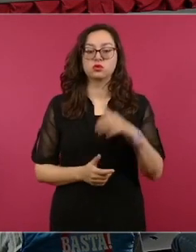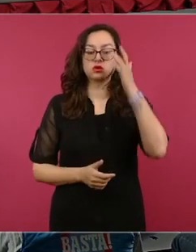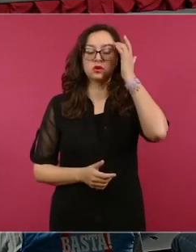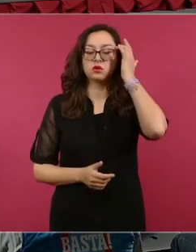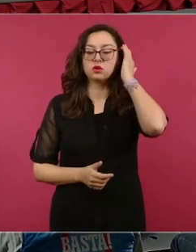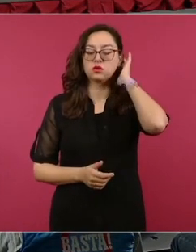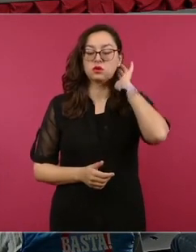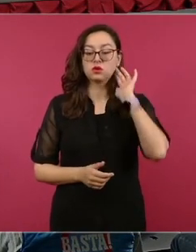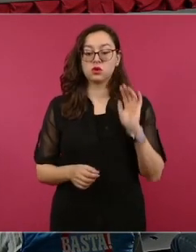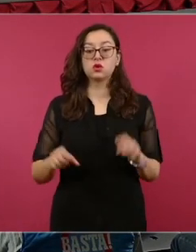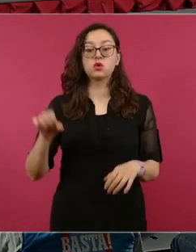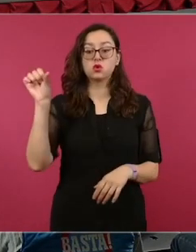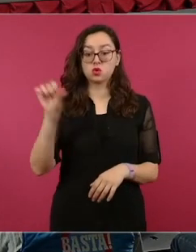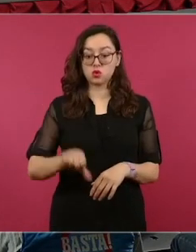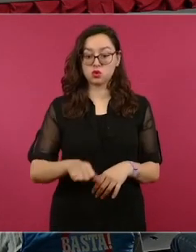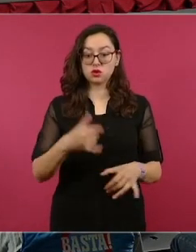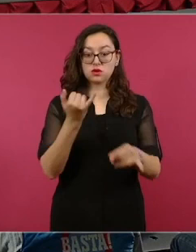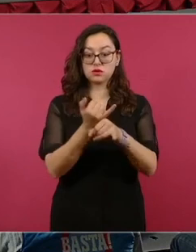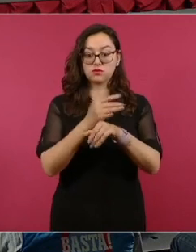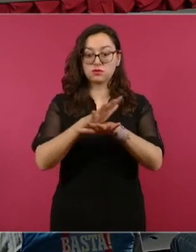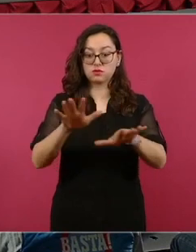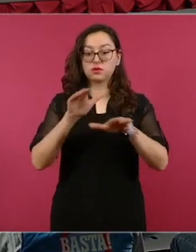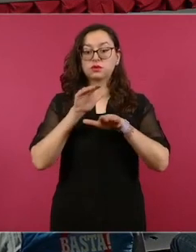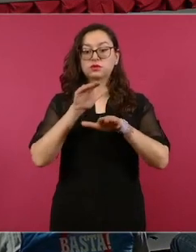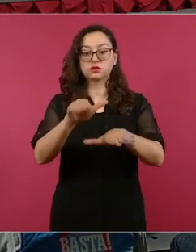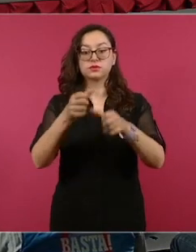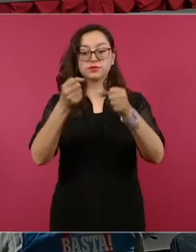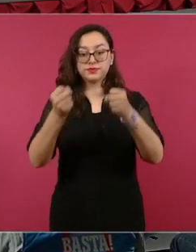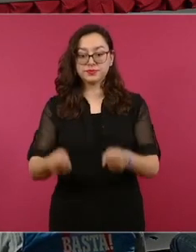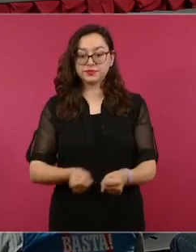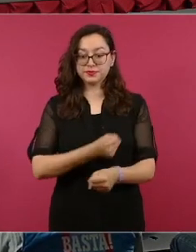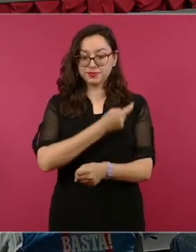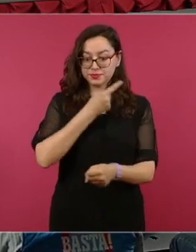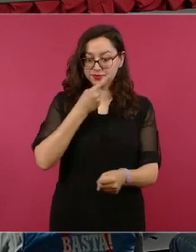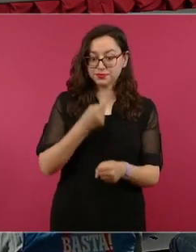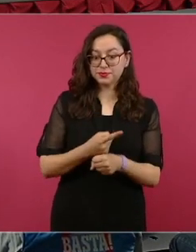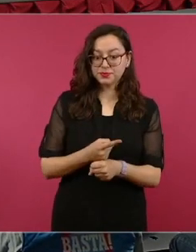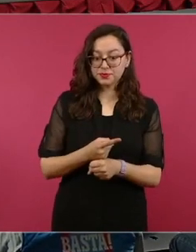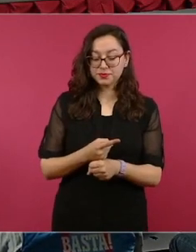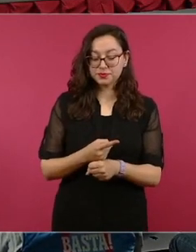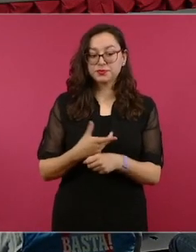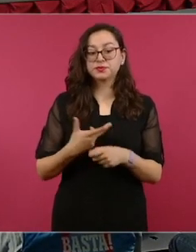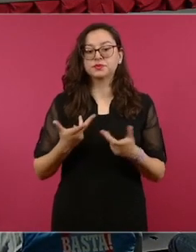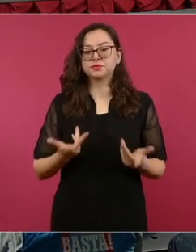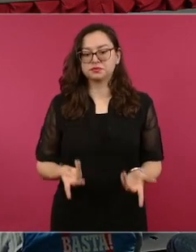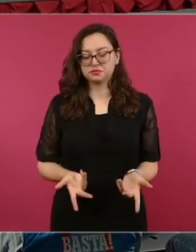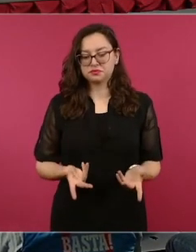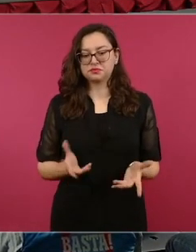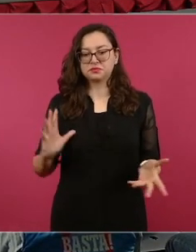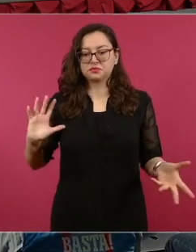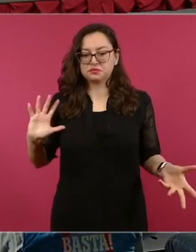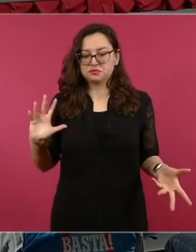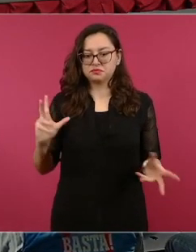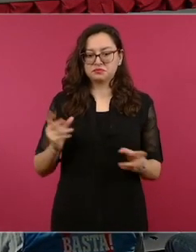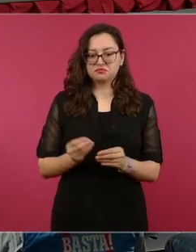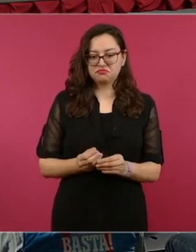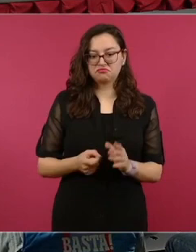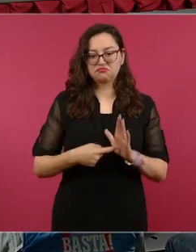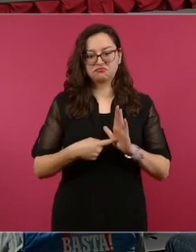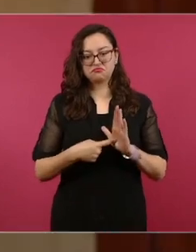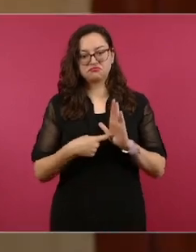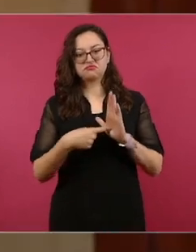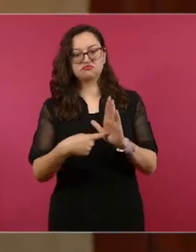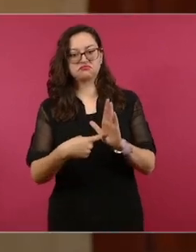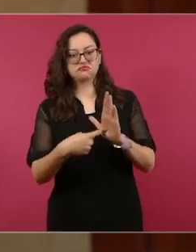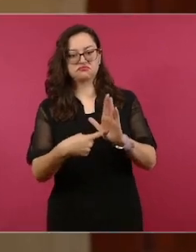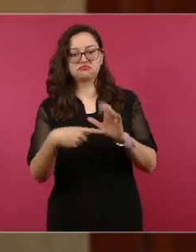de seguridad, los resultados que se tienen de todos los